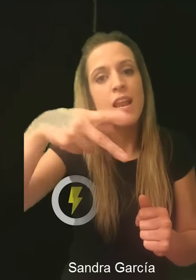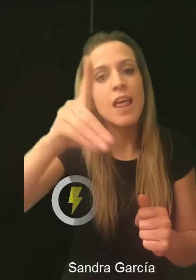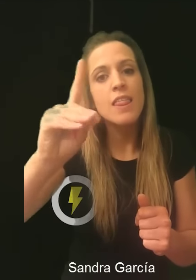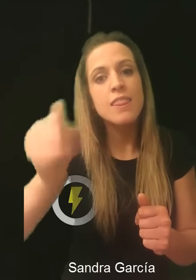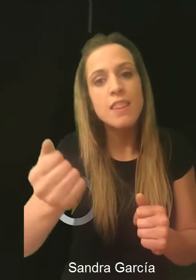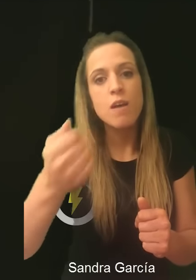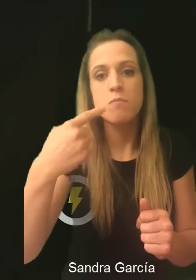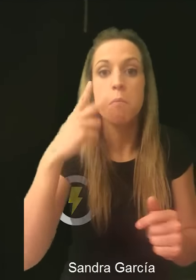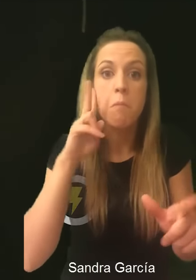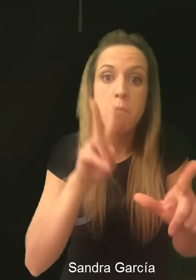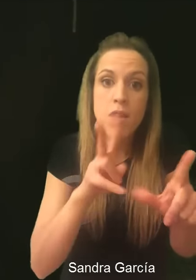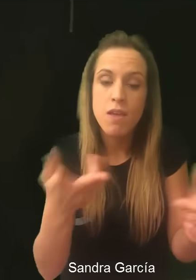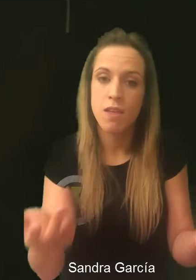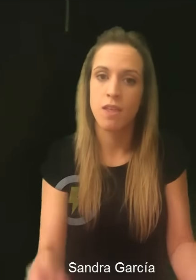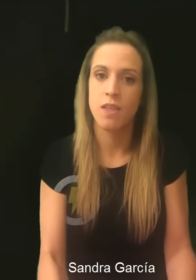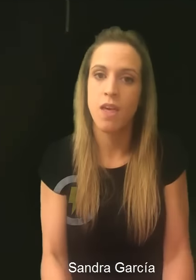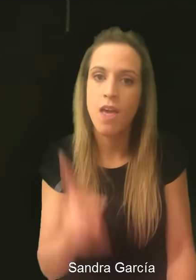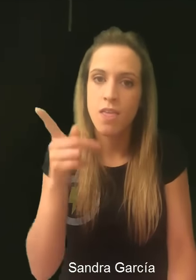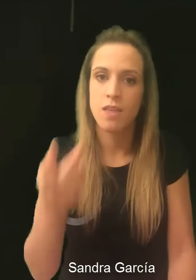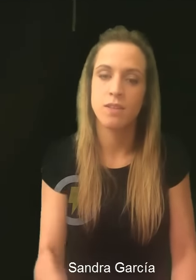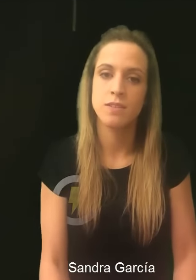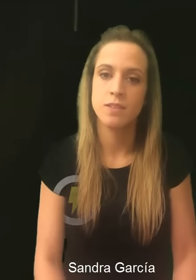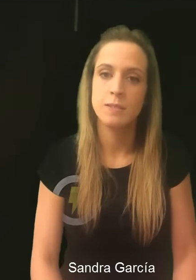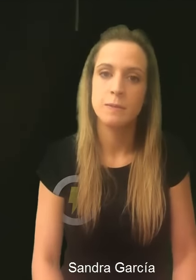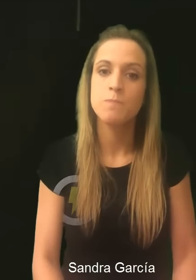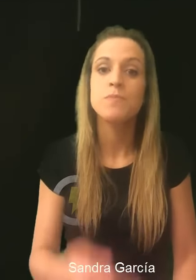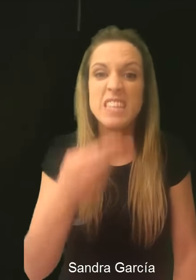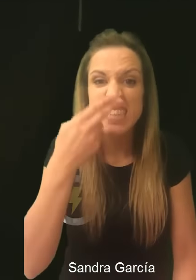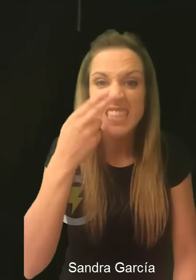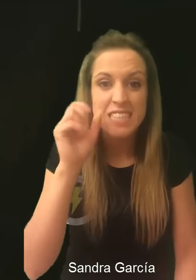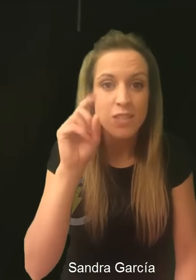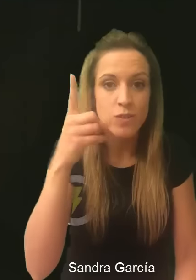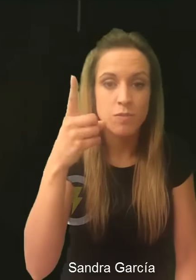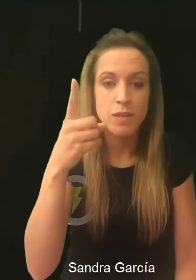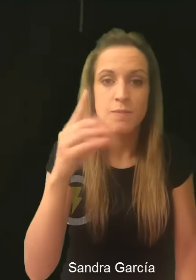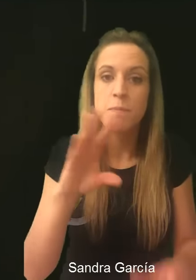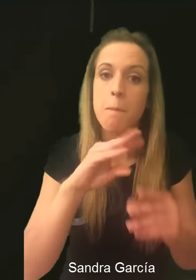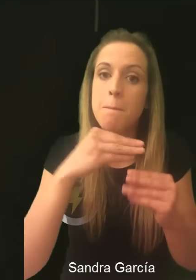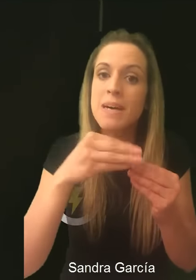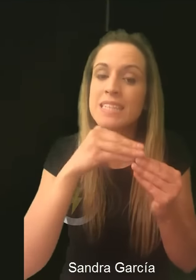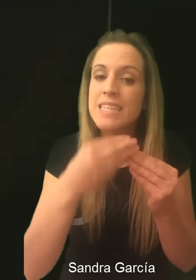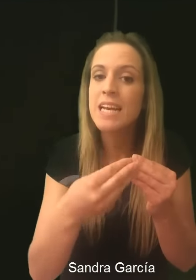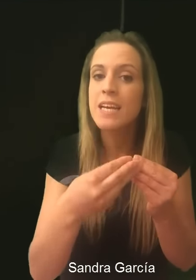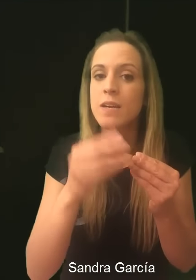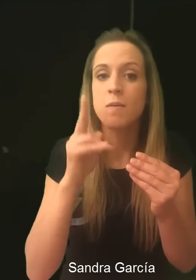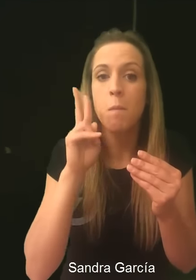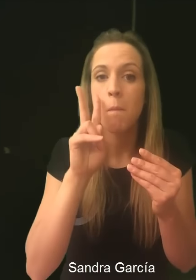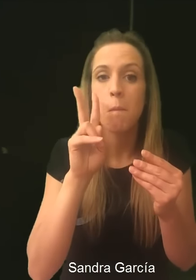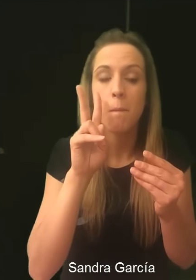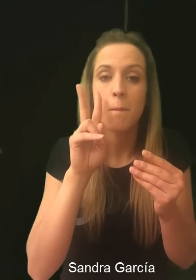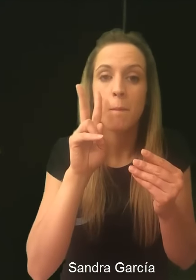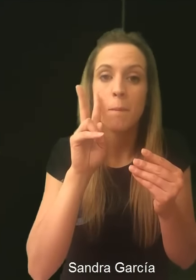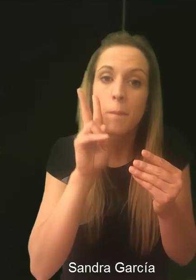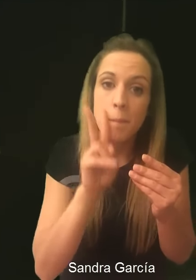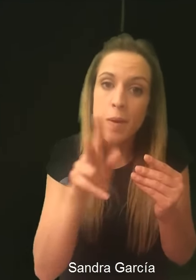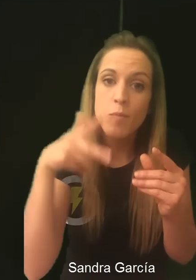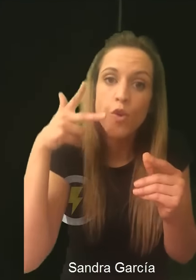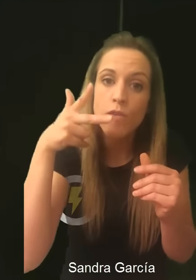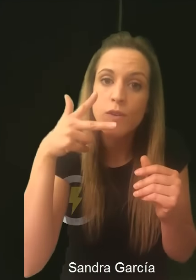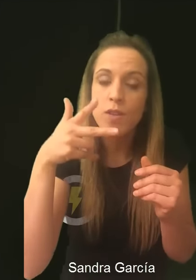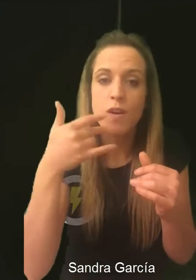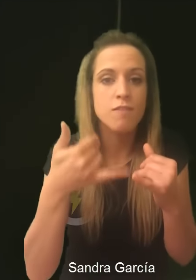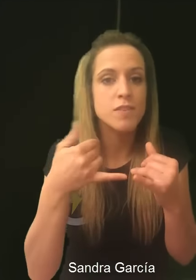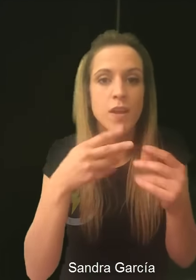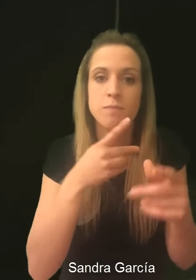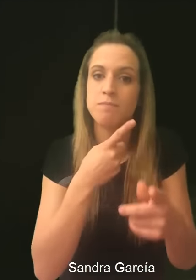Y lo más interesante, y relacionándolo con la tienda online, es que todos los materiales que salen en los vídeos, al final se